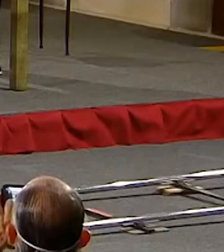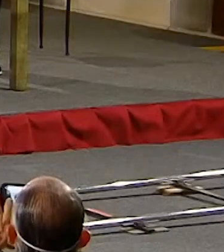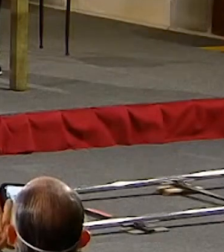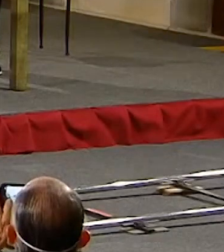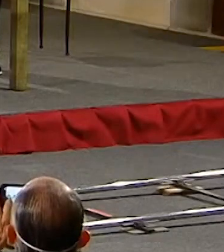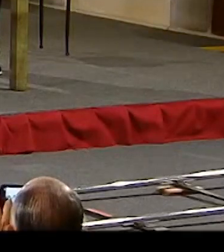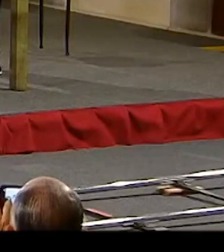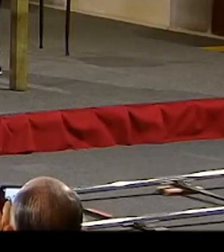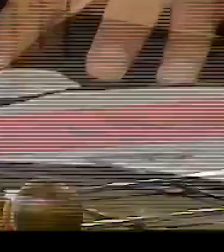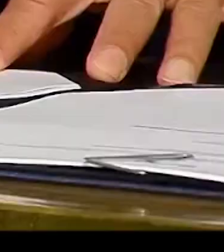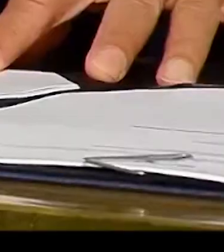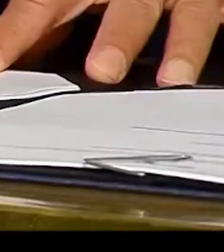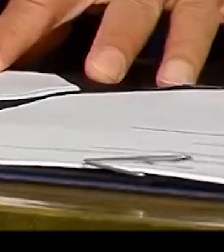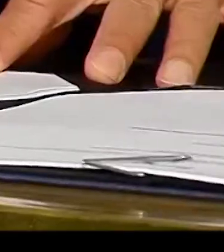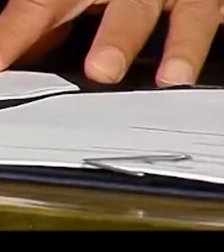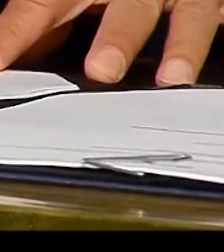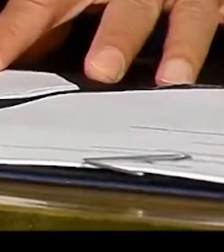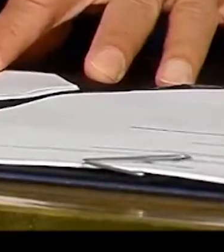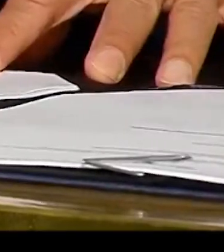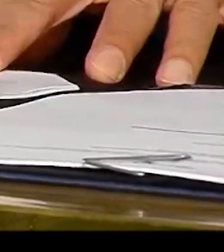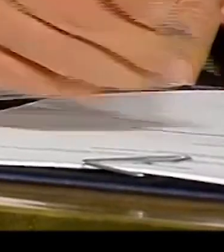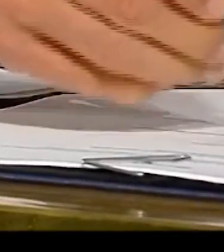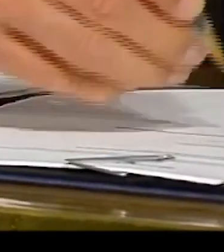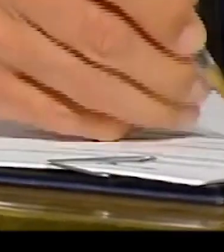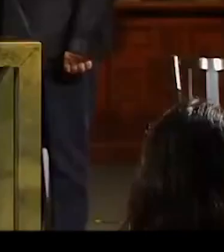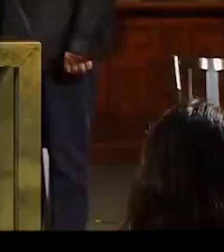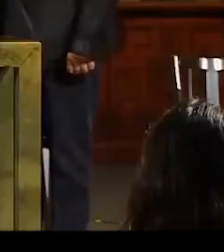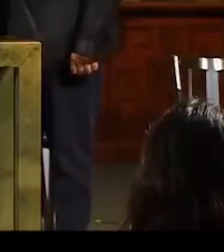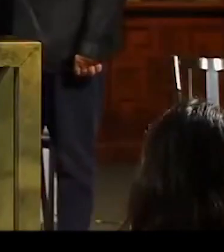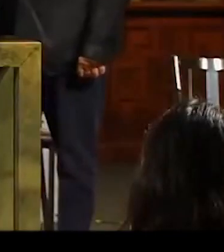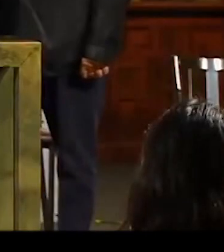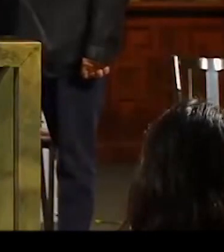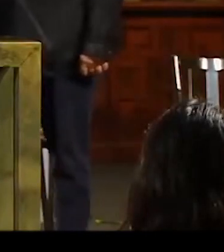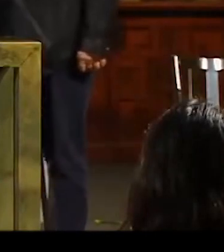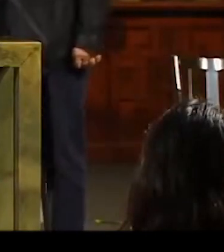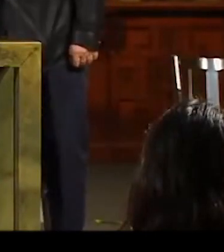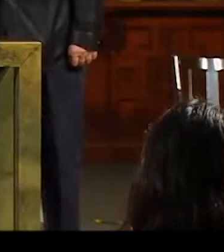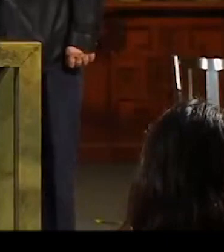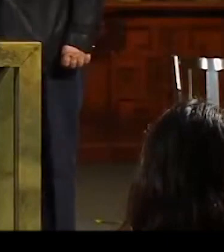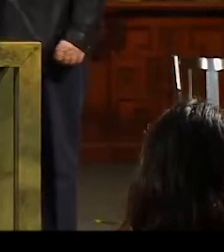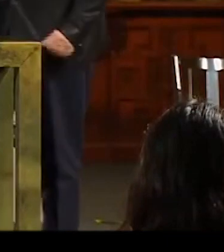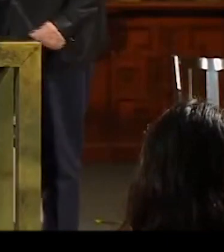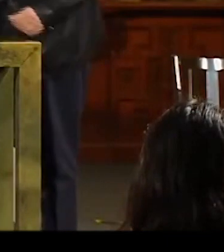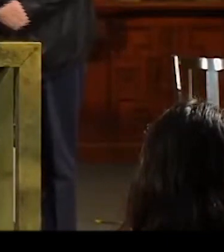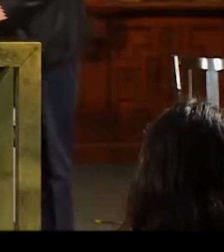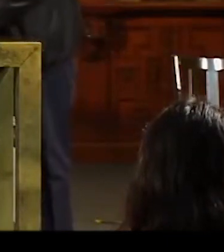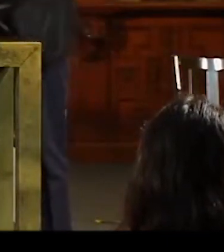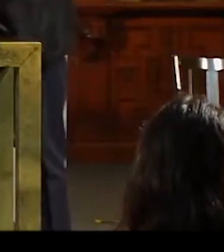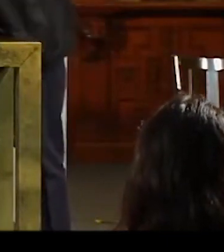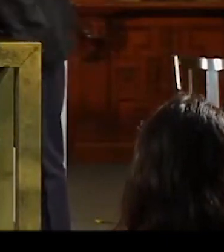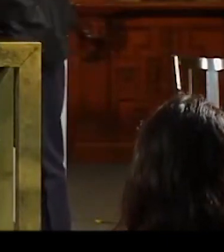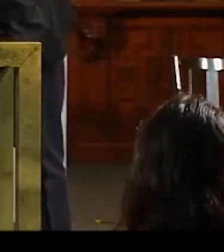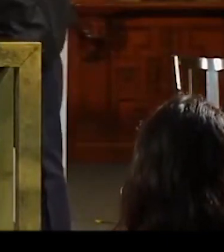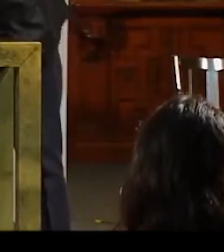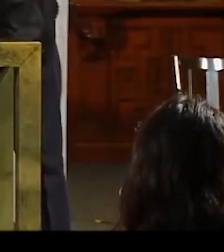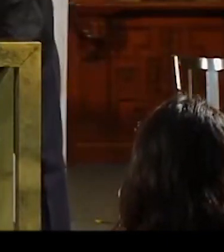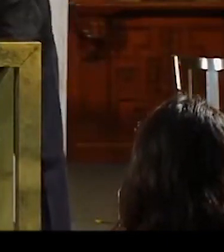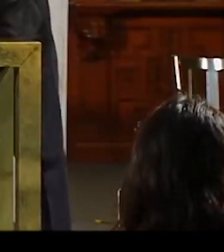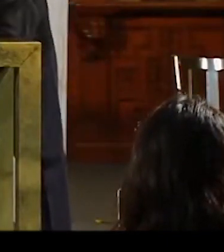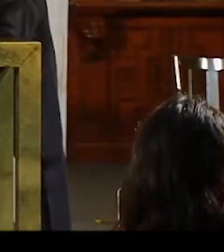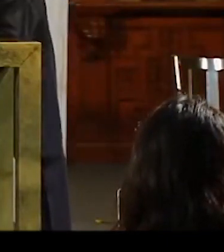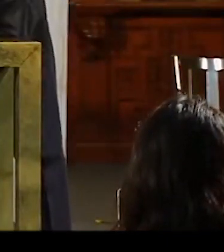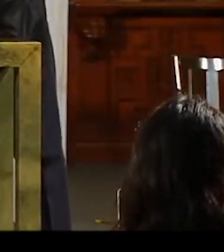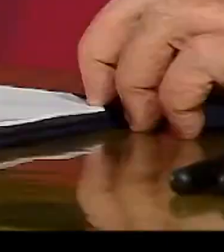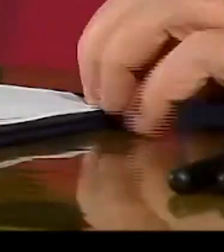El Gobierno de México firmó un acuerdo para la compra eficiente y transparente de medicamentos con la Oficina de las Naciones